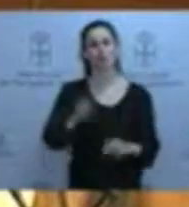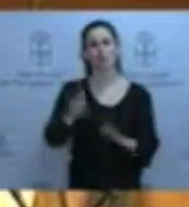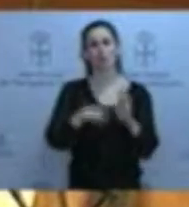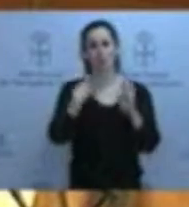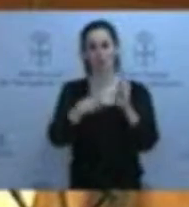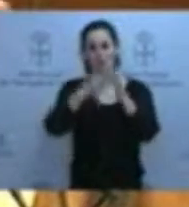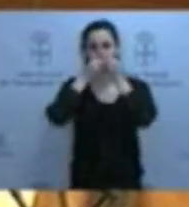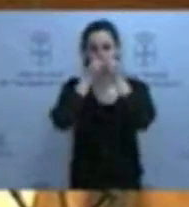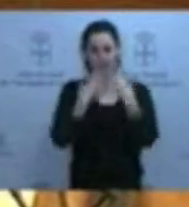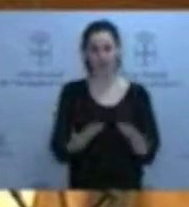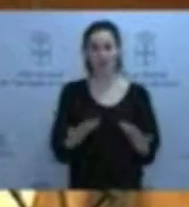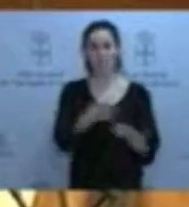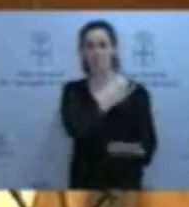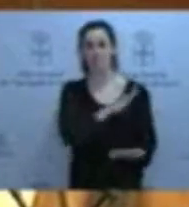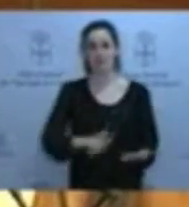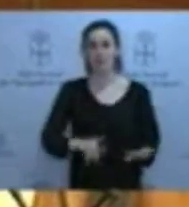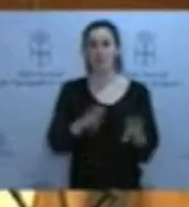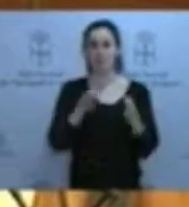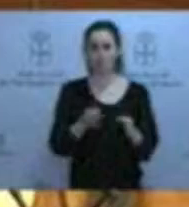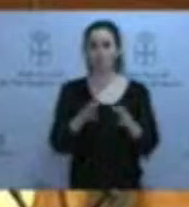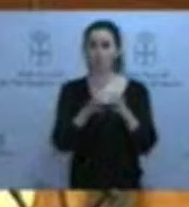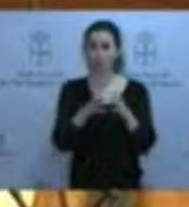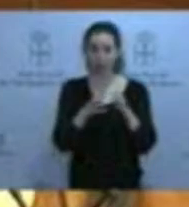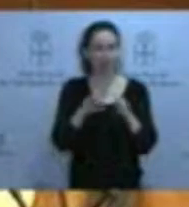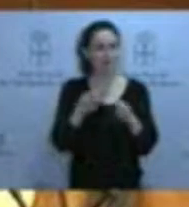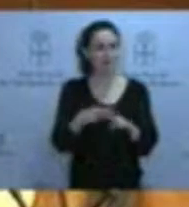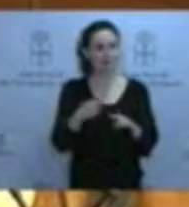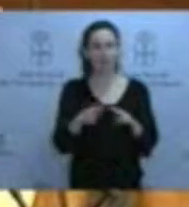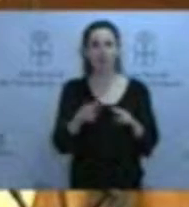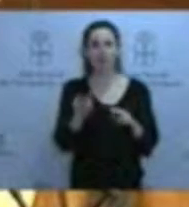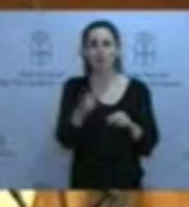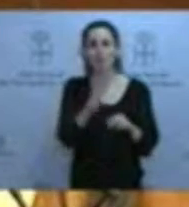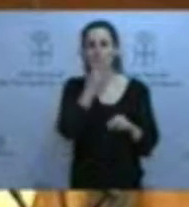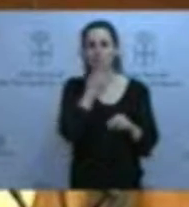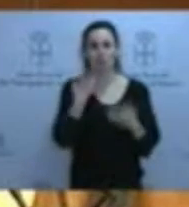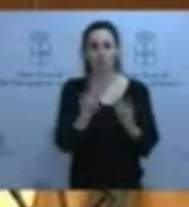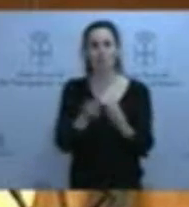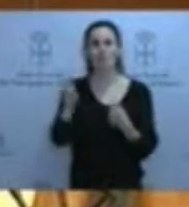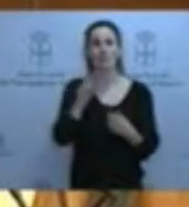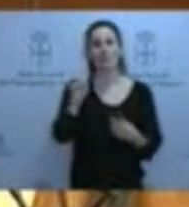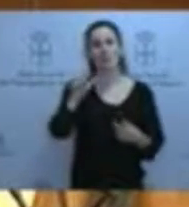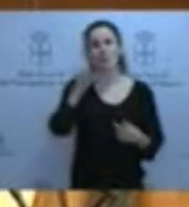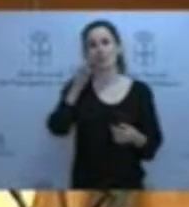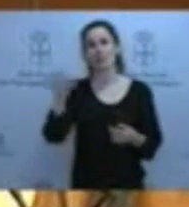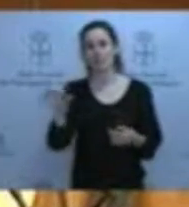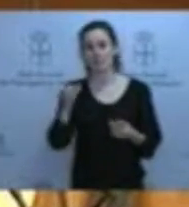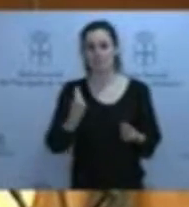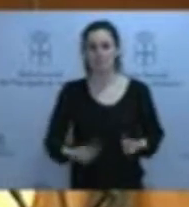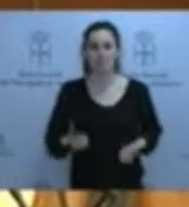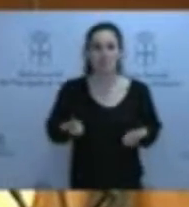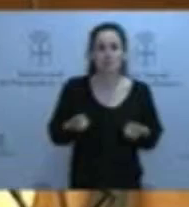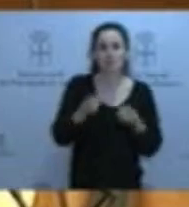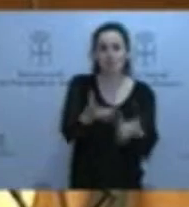Y entre tanto, como tenemos voluntad política y compromiso con Valdés y se lo hemos trasladado así al responsable